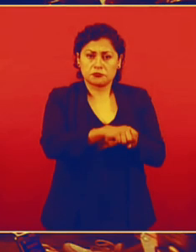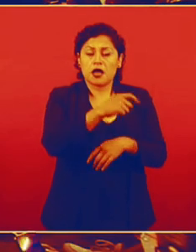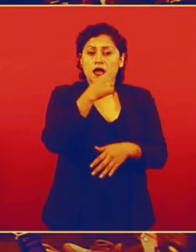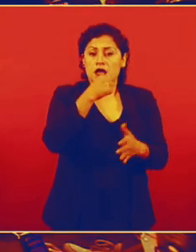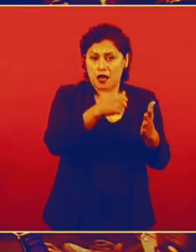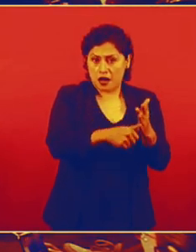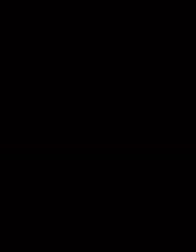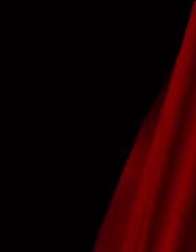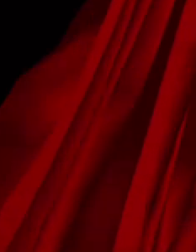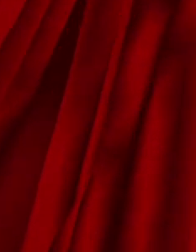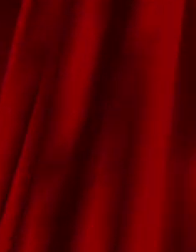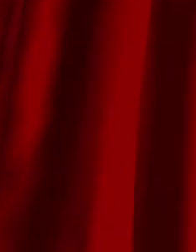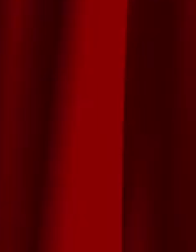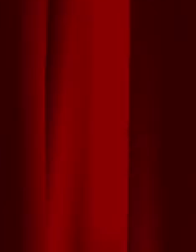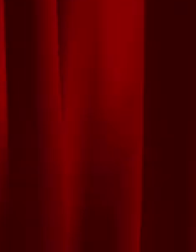presos, para indultar.